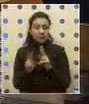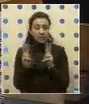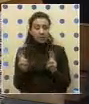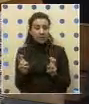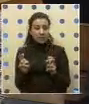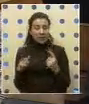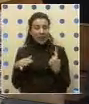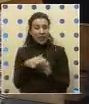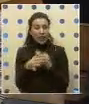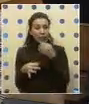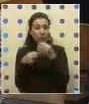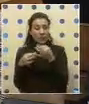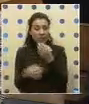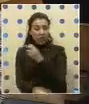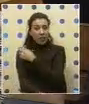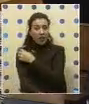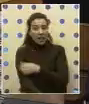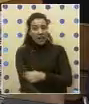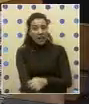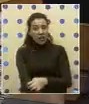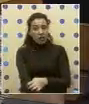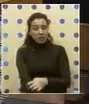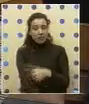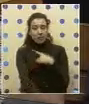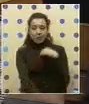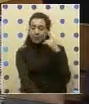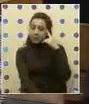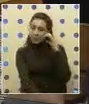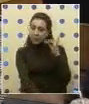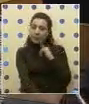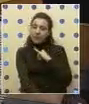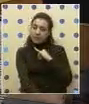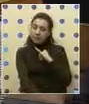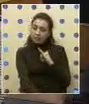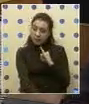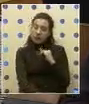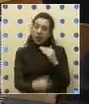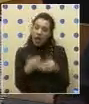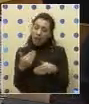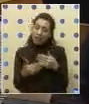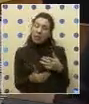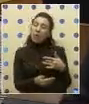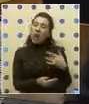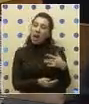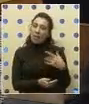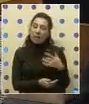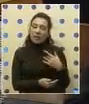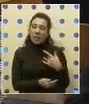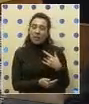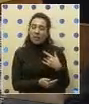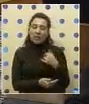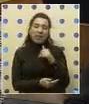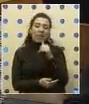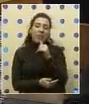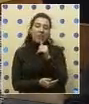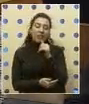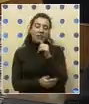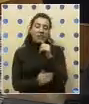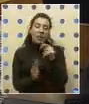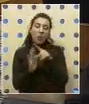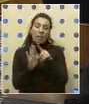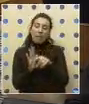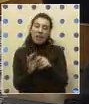consejeros regionales, creo que realmente, si bien avanzamos, desgraciadamente quedan con menos